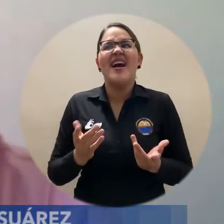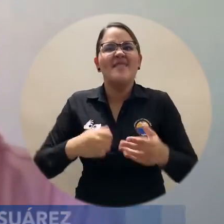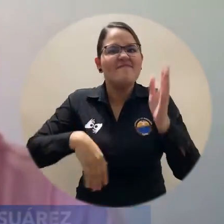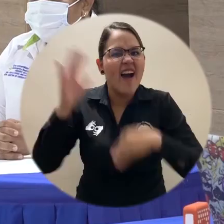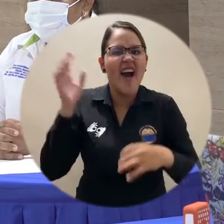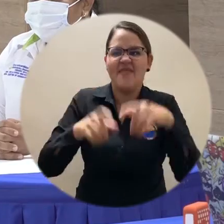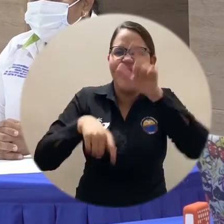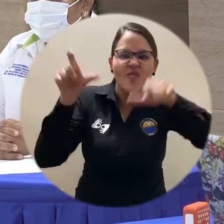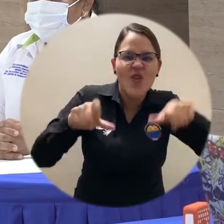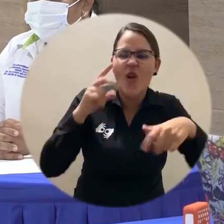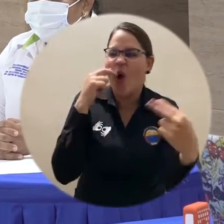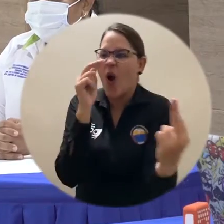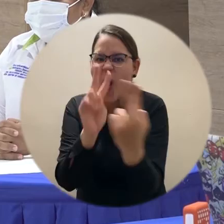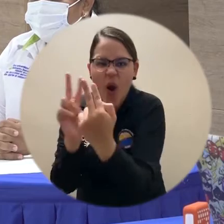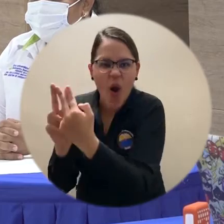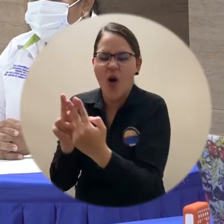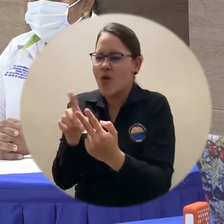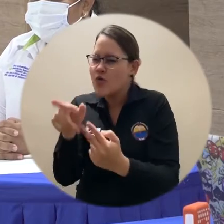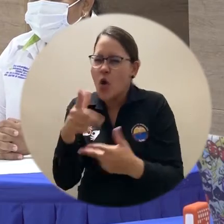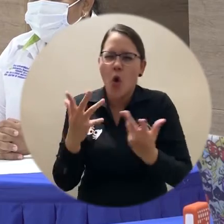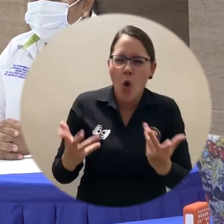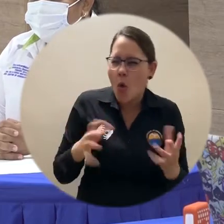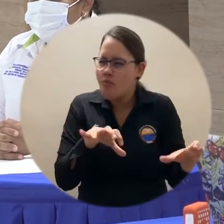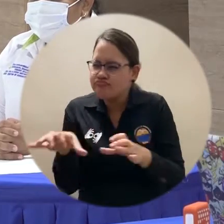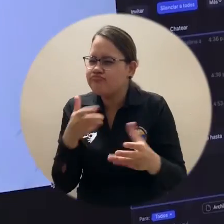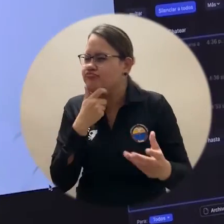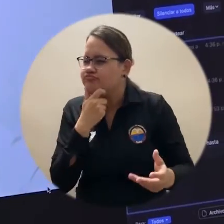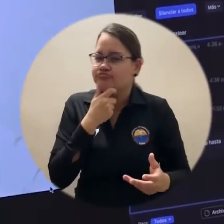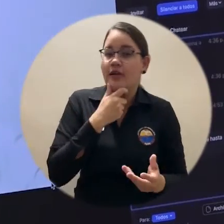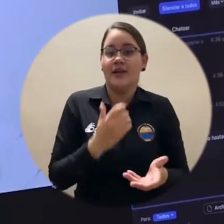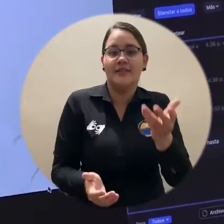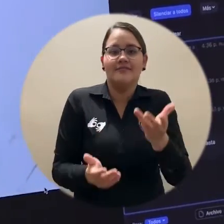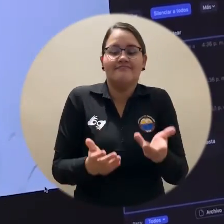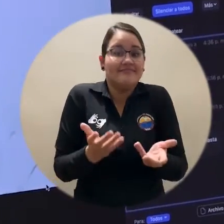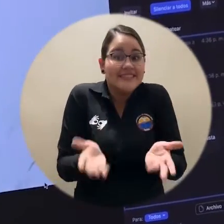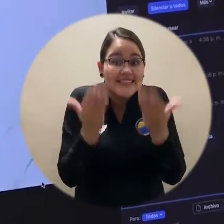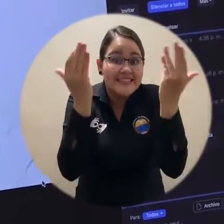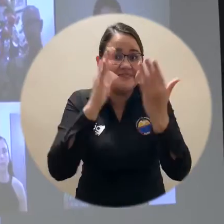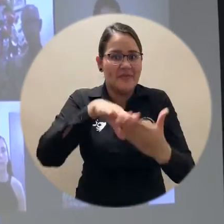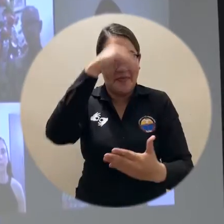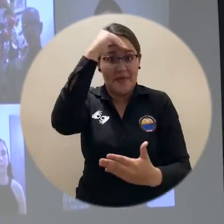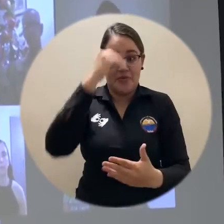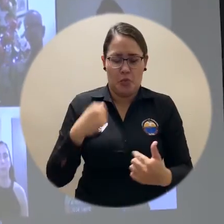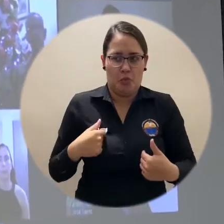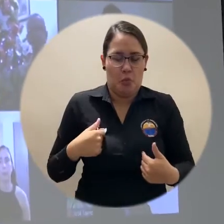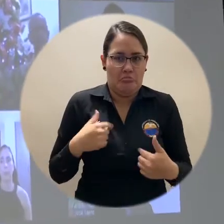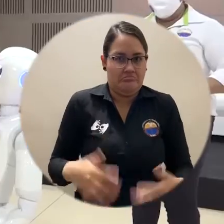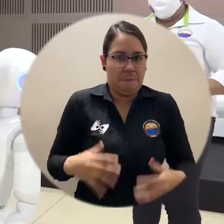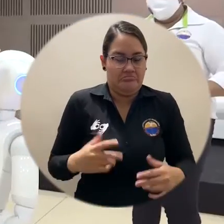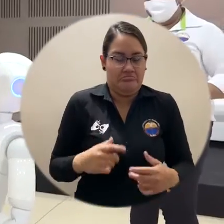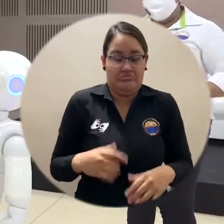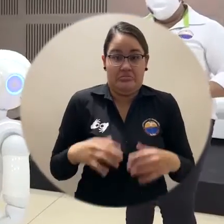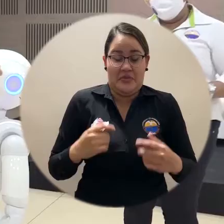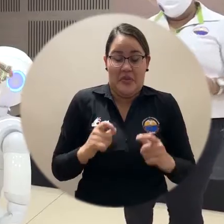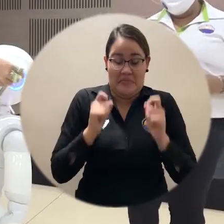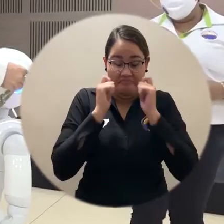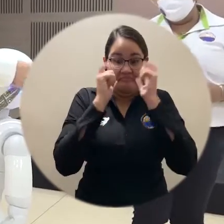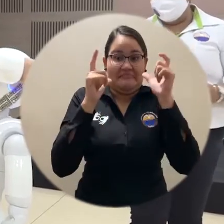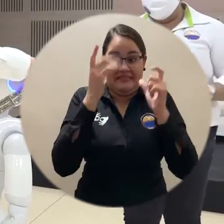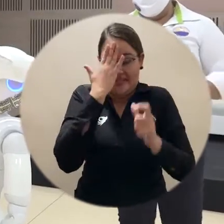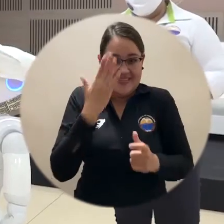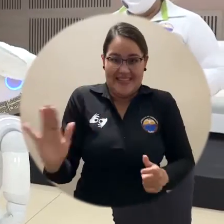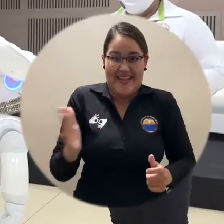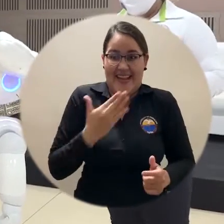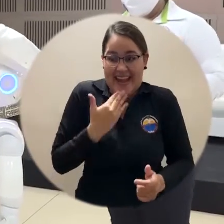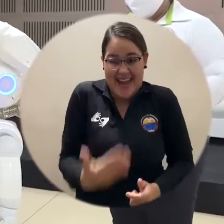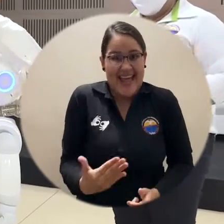otras personas, aparecer más en el contexto académico y la verdad fue una sorpresa. El doctor John Tabor de